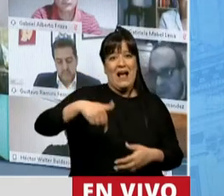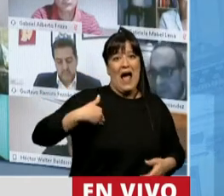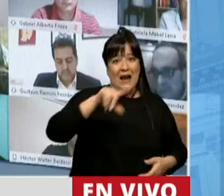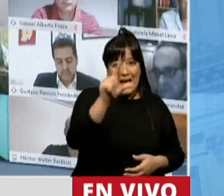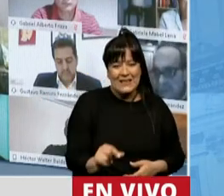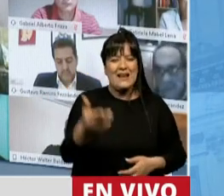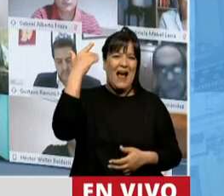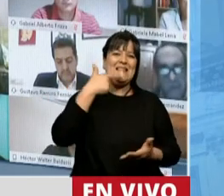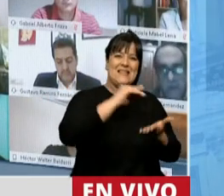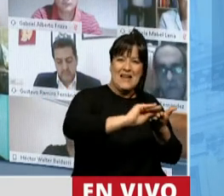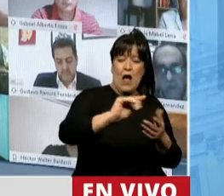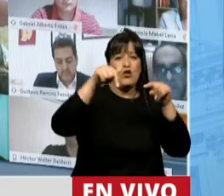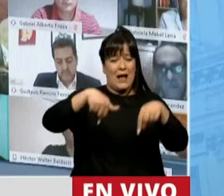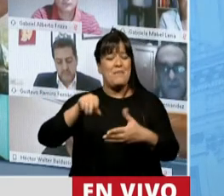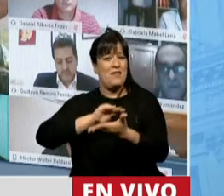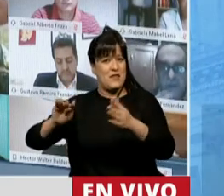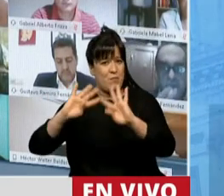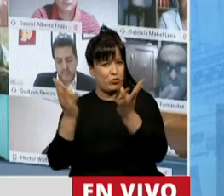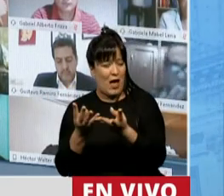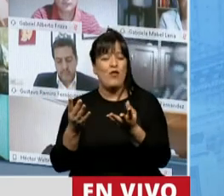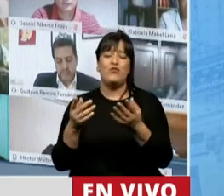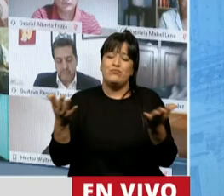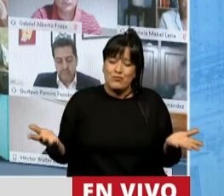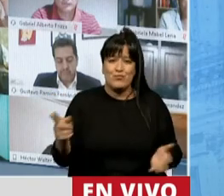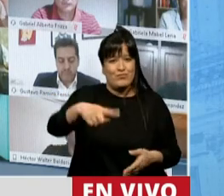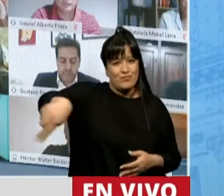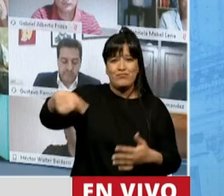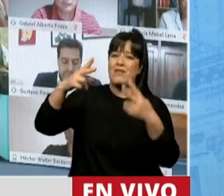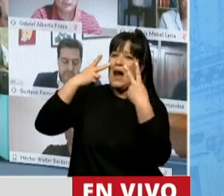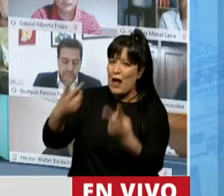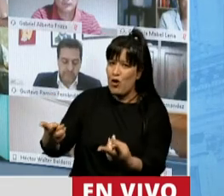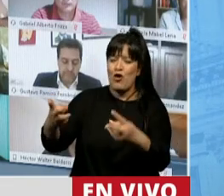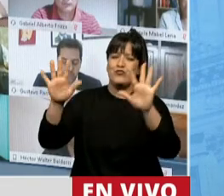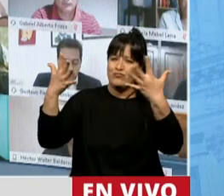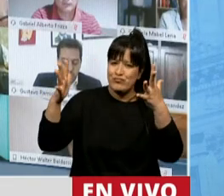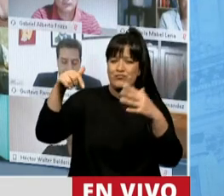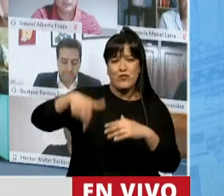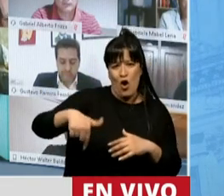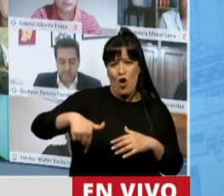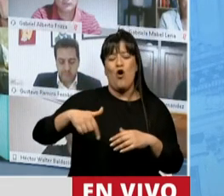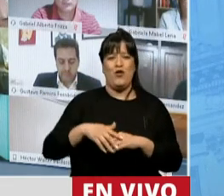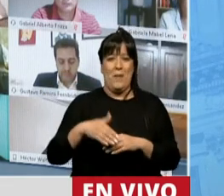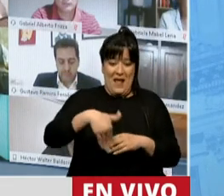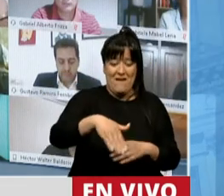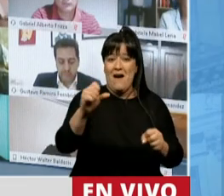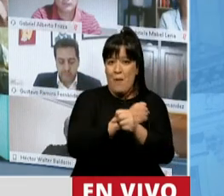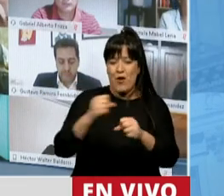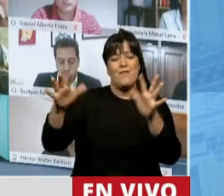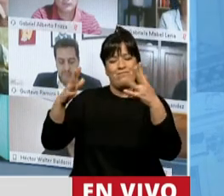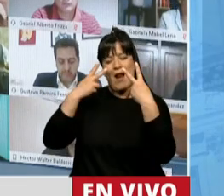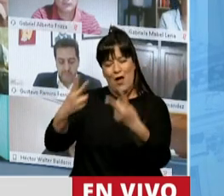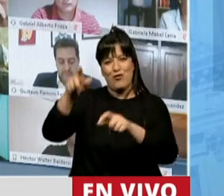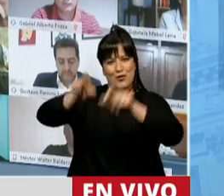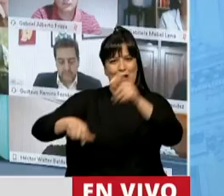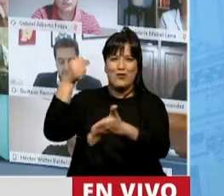cuando se trató en el Senado como aquí en la Cámara de Diputados. Por eso, para ellos va mi reconocimiento esta noche a la hora de aprobar este acuerdo de